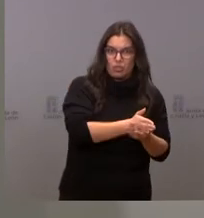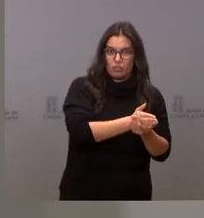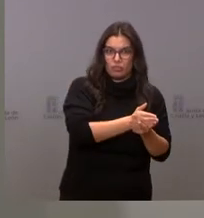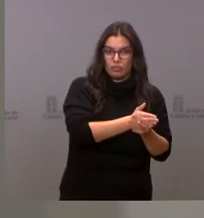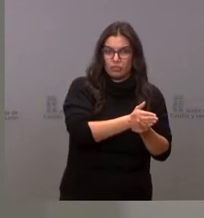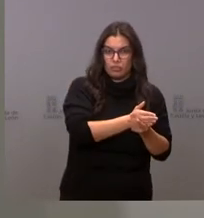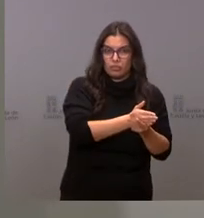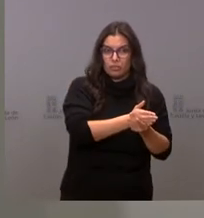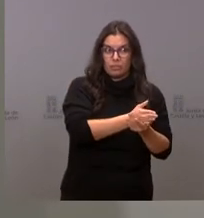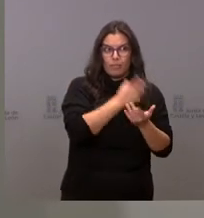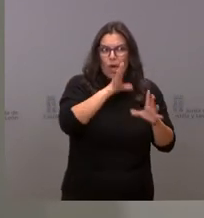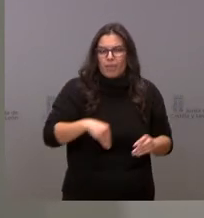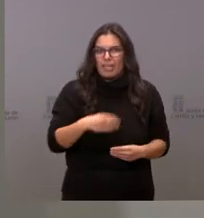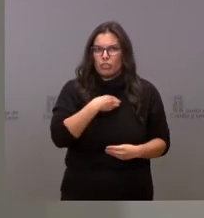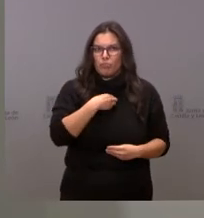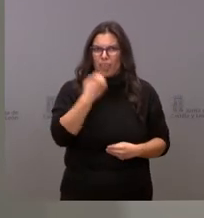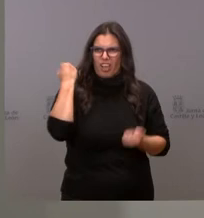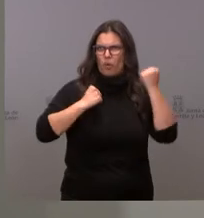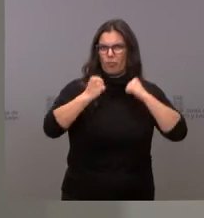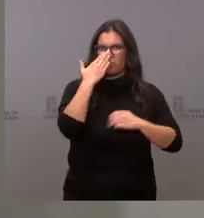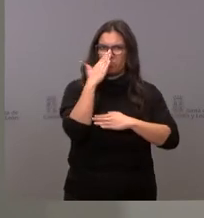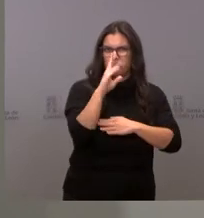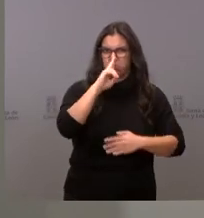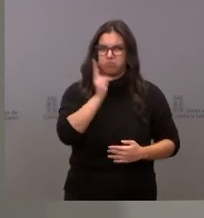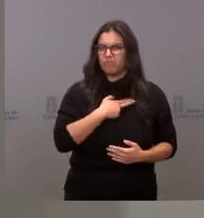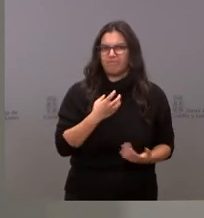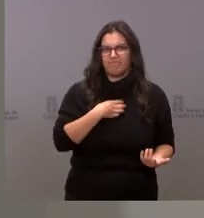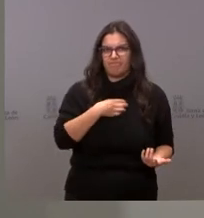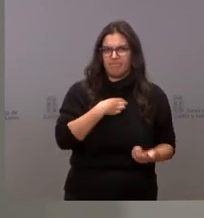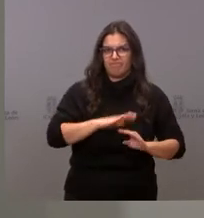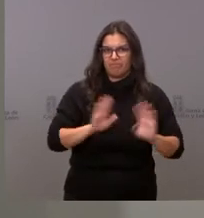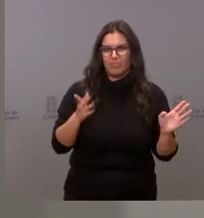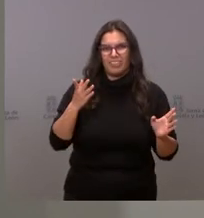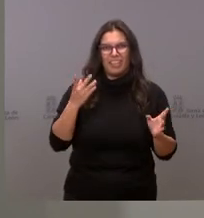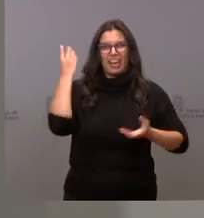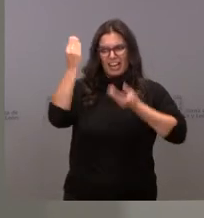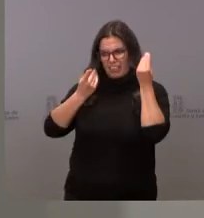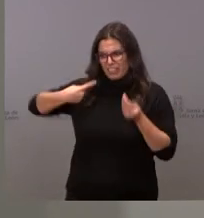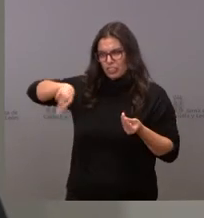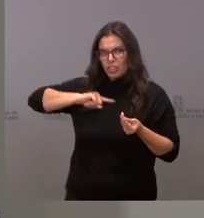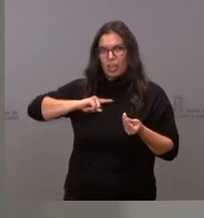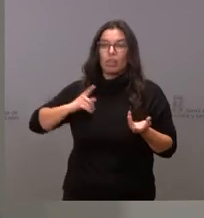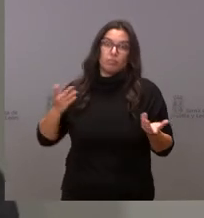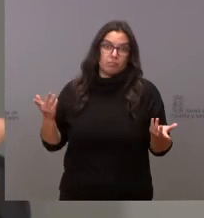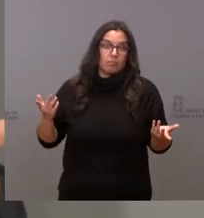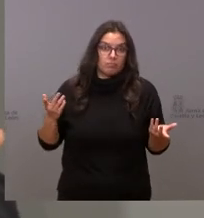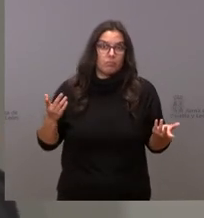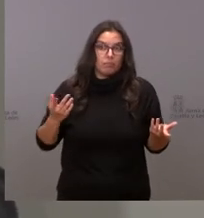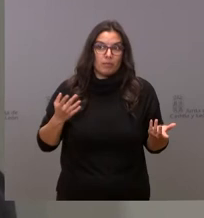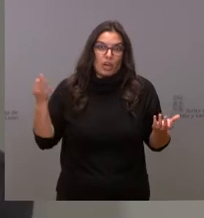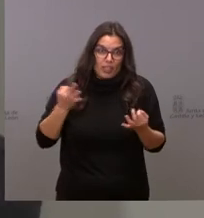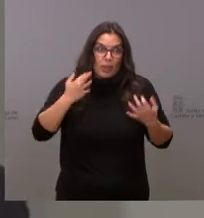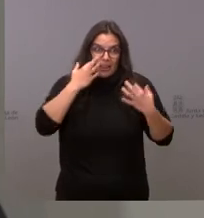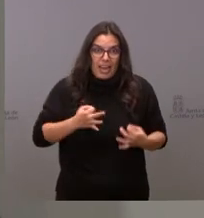porque eso no es admisible y no puede ser hemos reflexionado reflexionado ustedes no hombre tendrá que reflexionar